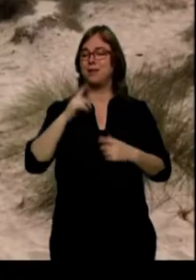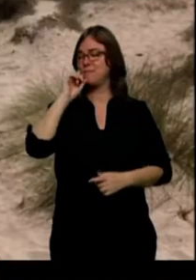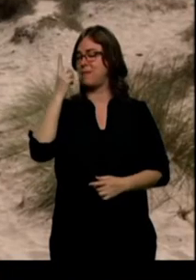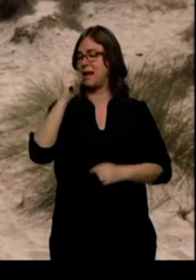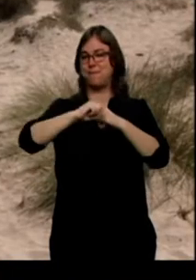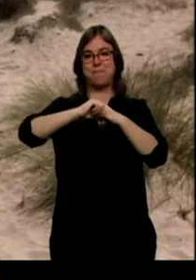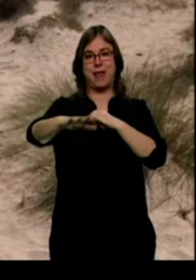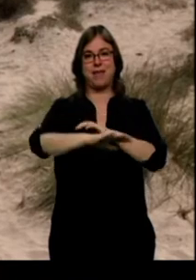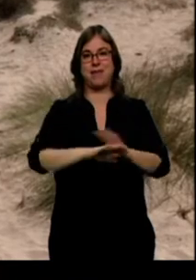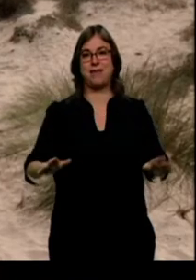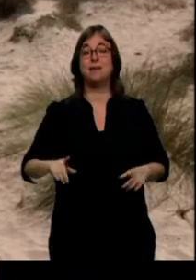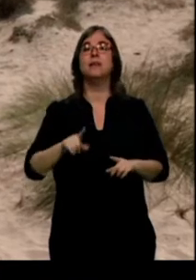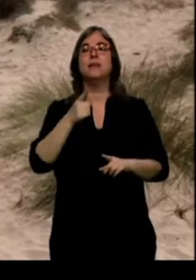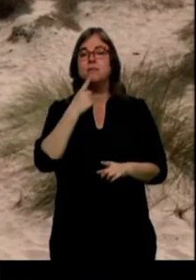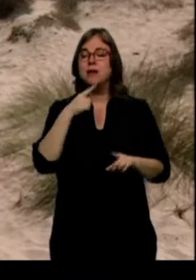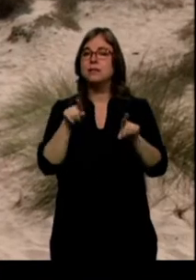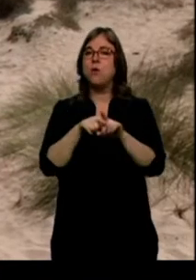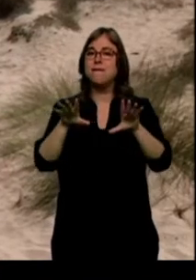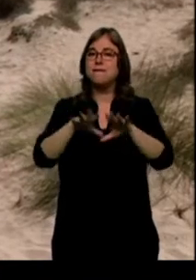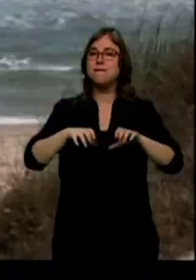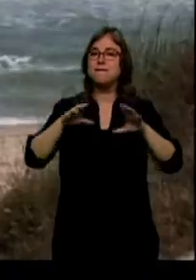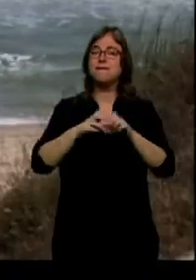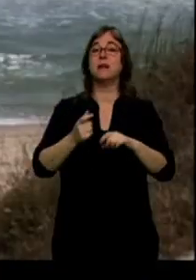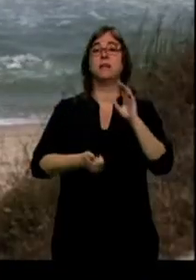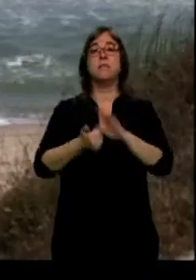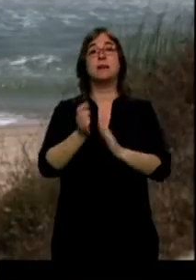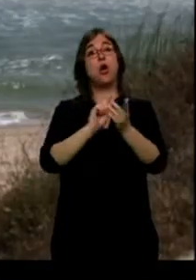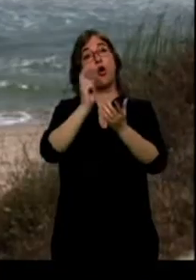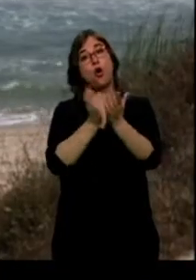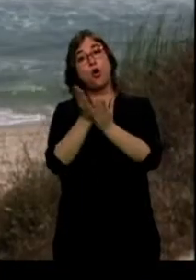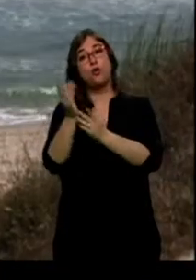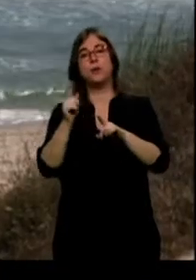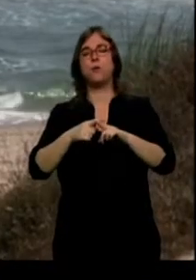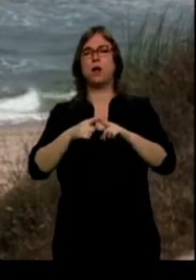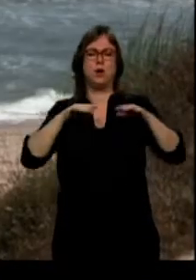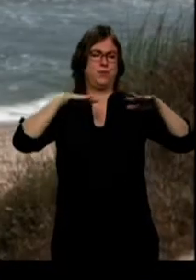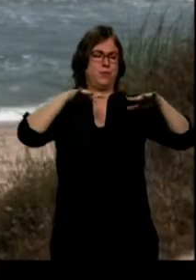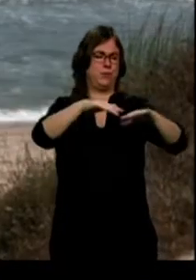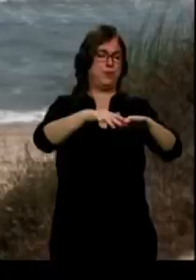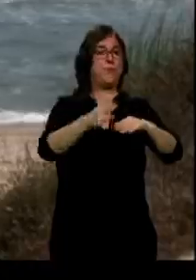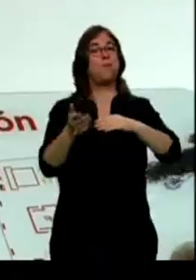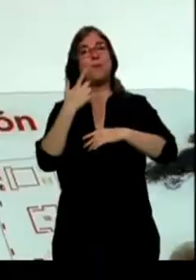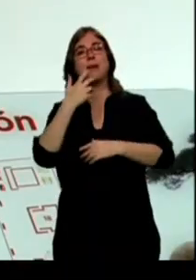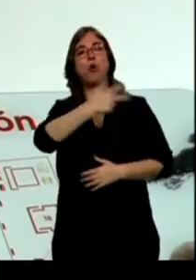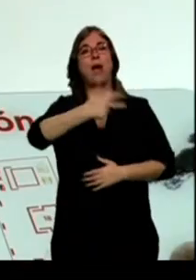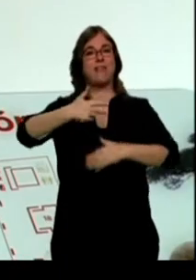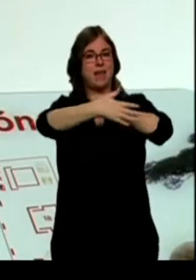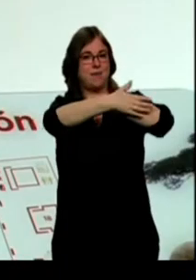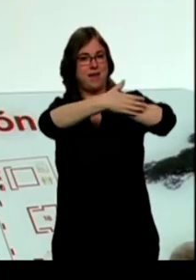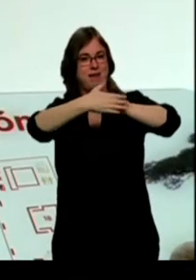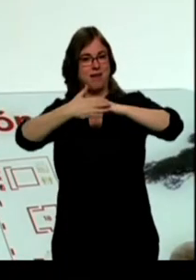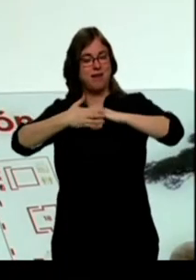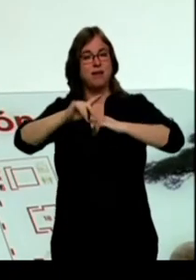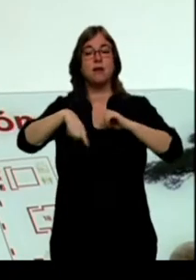Sigue siendo el destino preferido, aunque aumentan los que se decantan por zonas menos masificadas, como la Costa Cantábrica, y los que eligen un verano